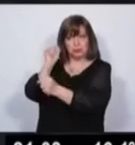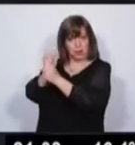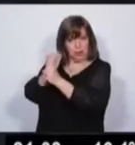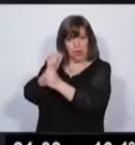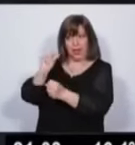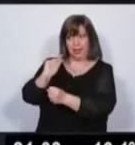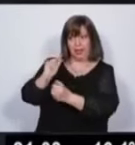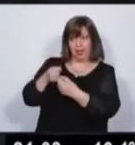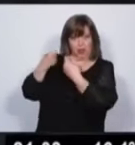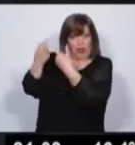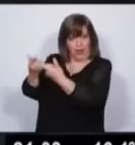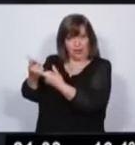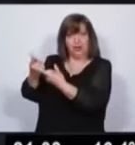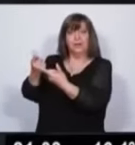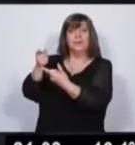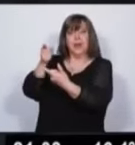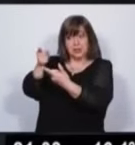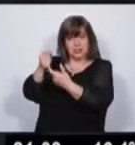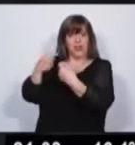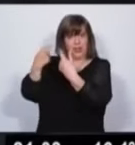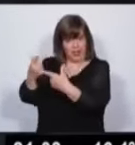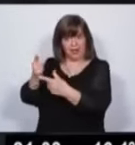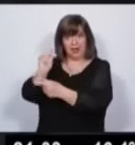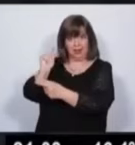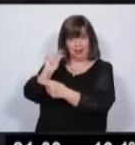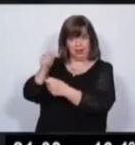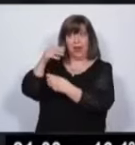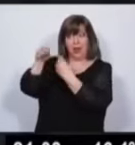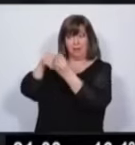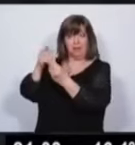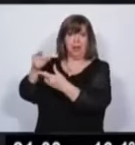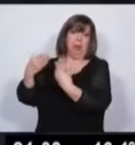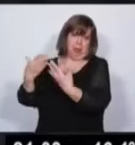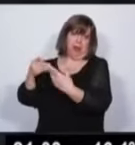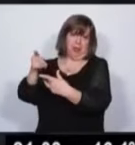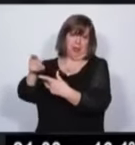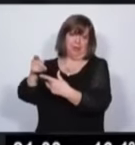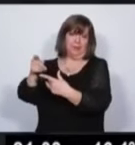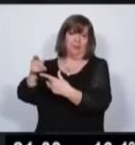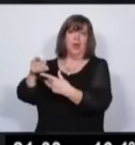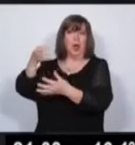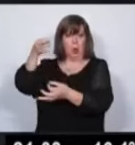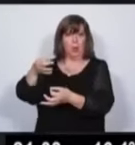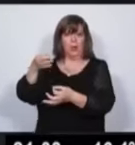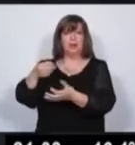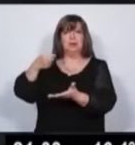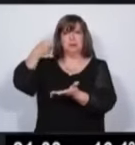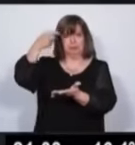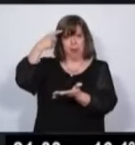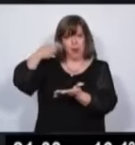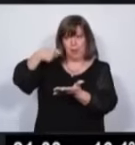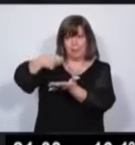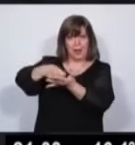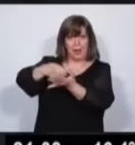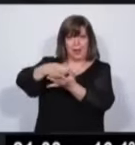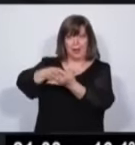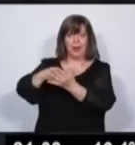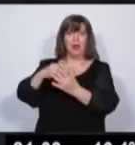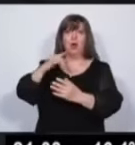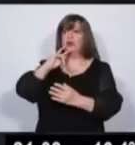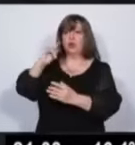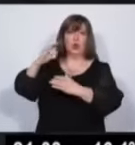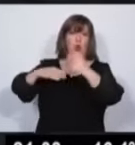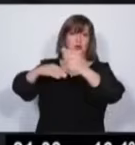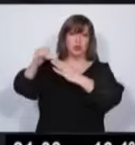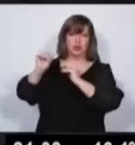La familia trabajadora, si se le da un crédito, puede cumplir un gran rol para tratar de construir sus